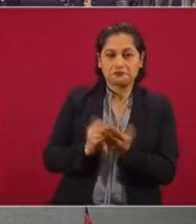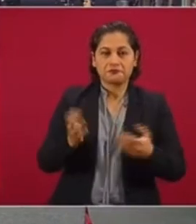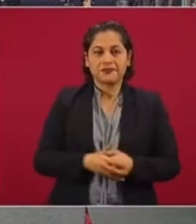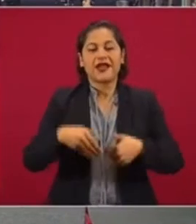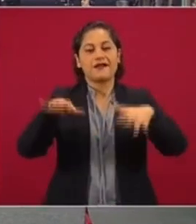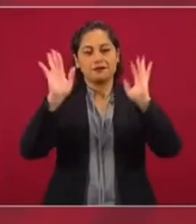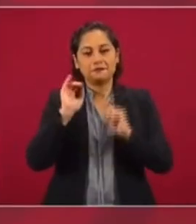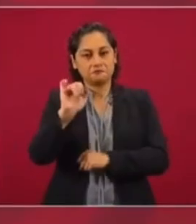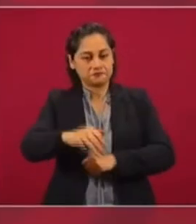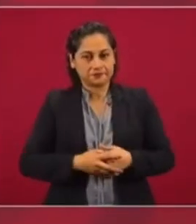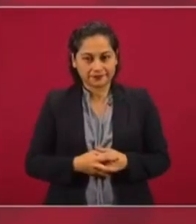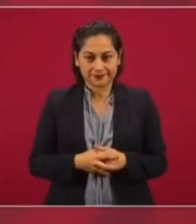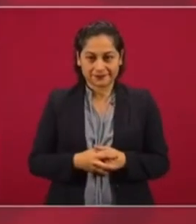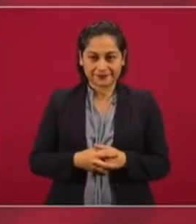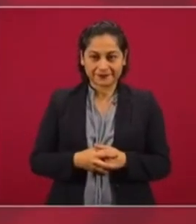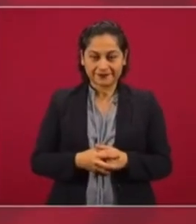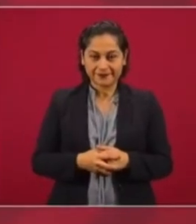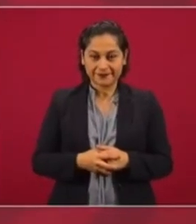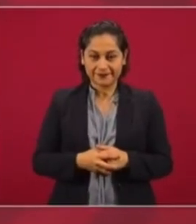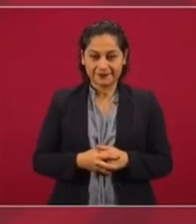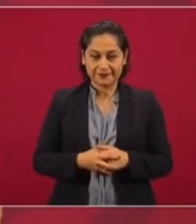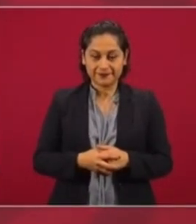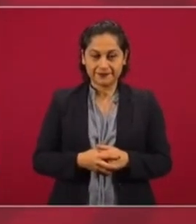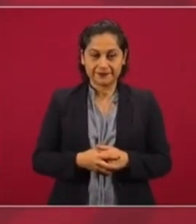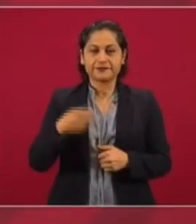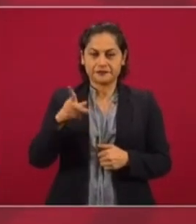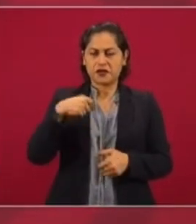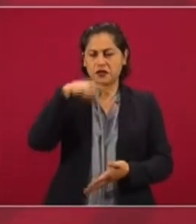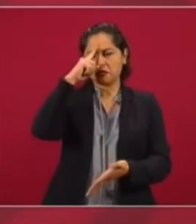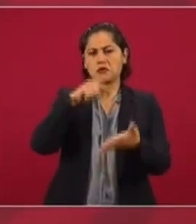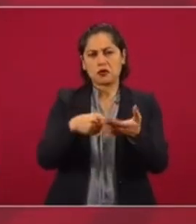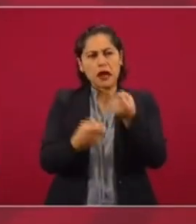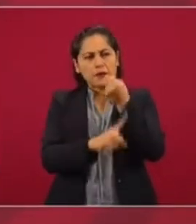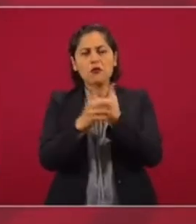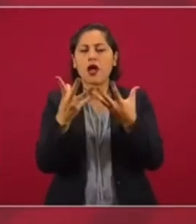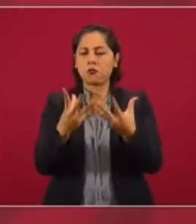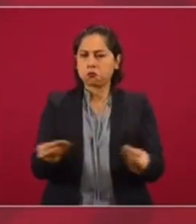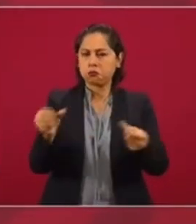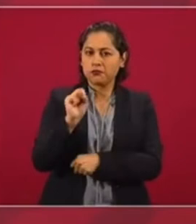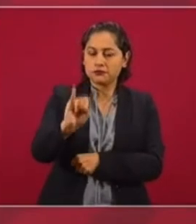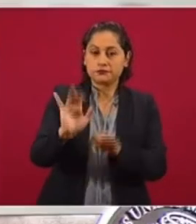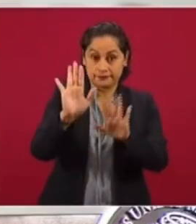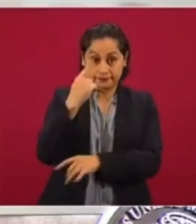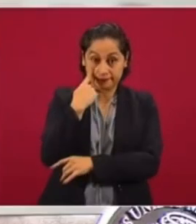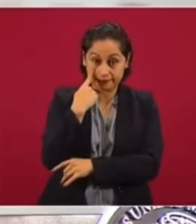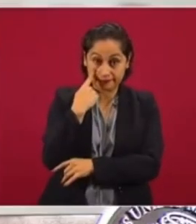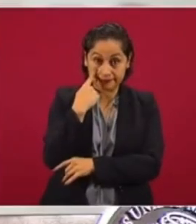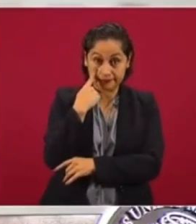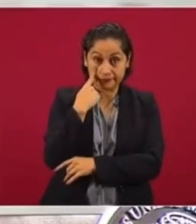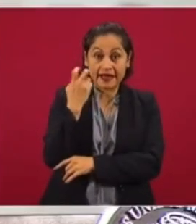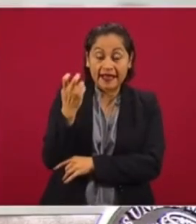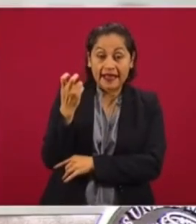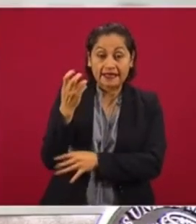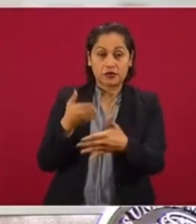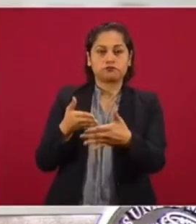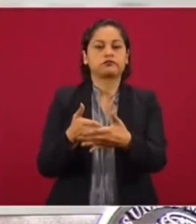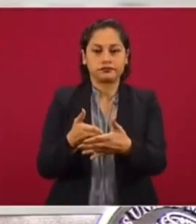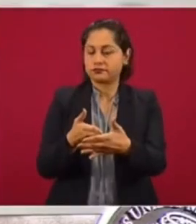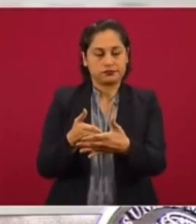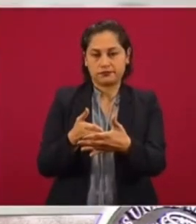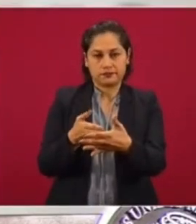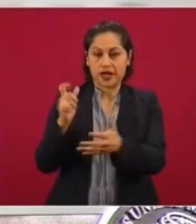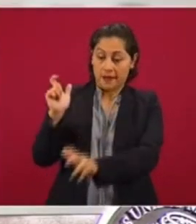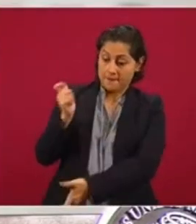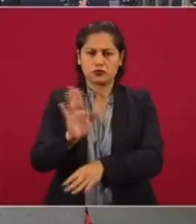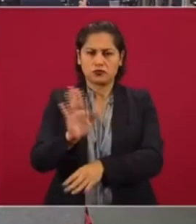Ah, bueno, sí. Pero este, yo creo que sí se resuelve, o no debe de ser una limitación, obstáculo lo del